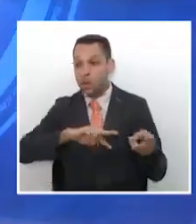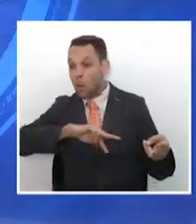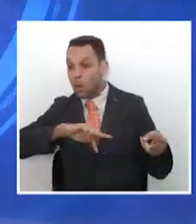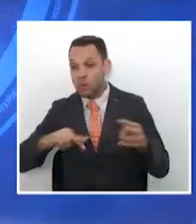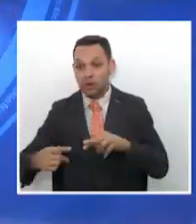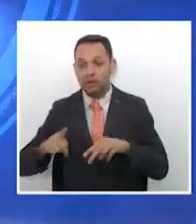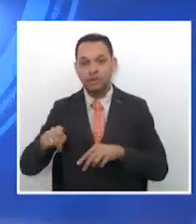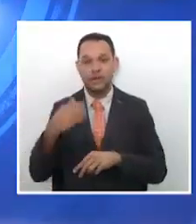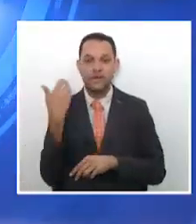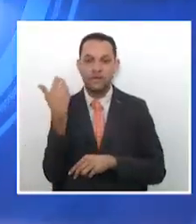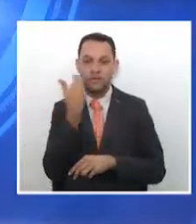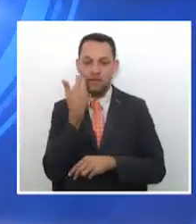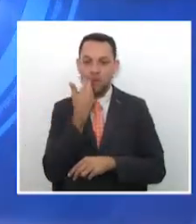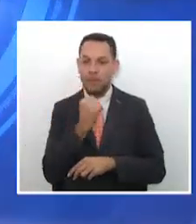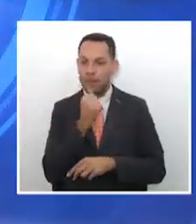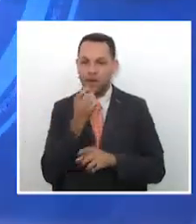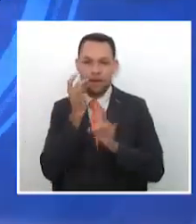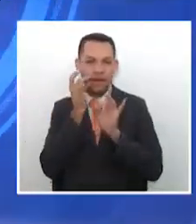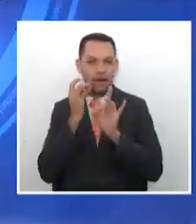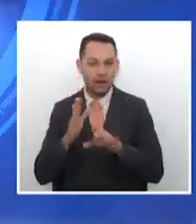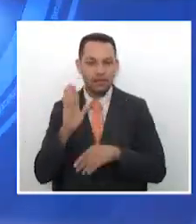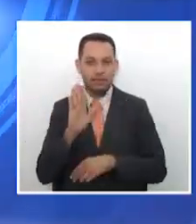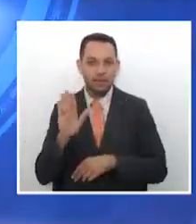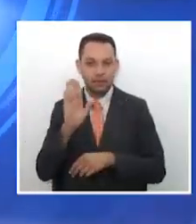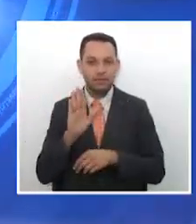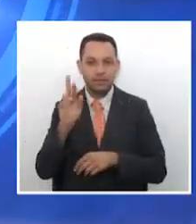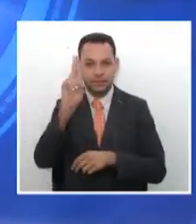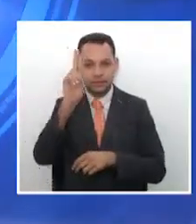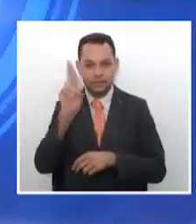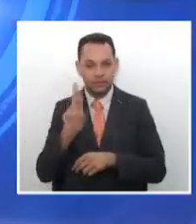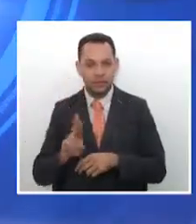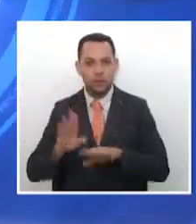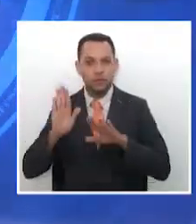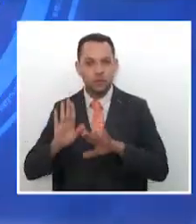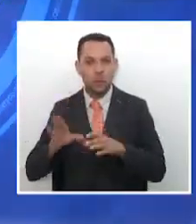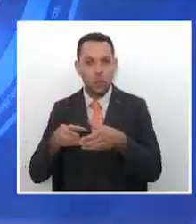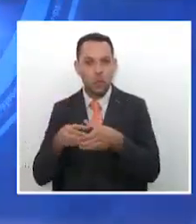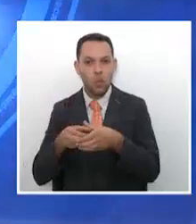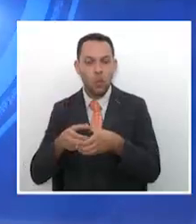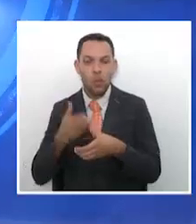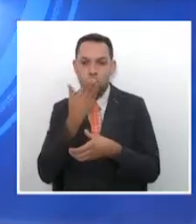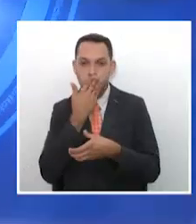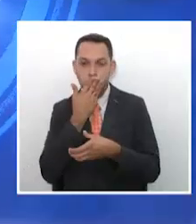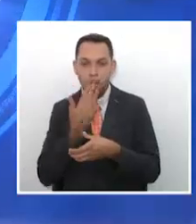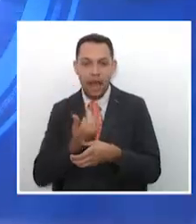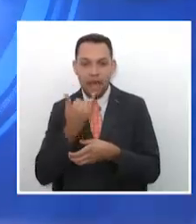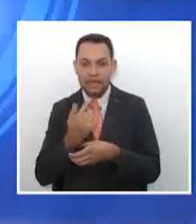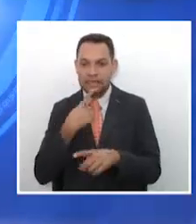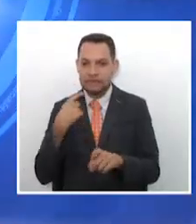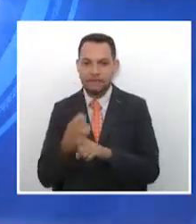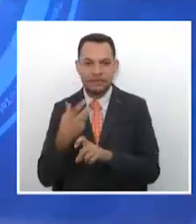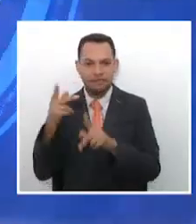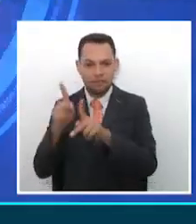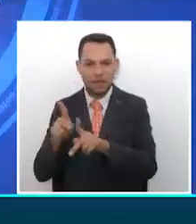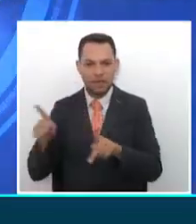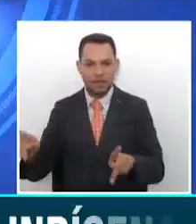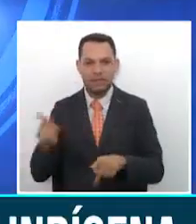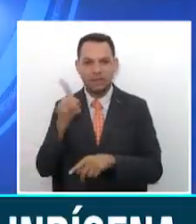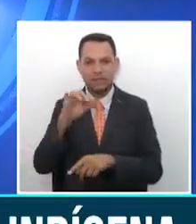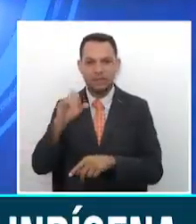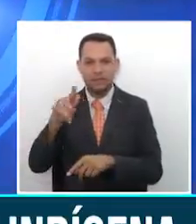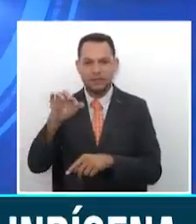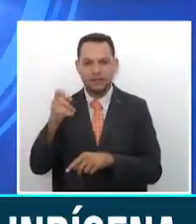estarían amenazando la salud de los habitantes del departamento, específicamente la población indígena en la que se detectó en las últimas horas un brote de